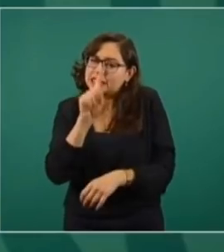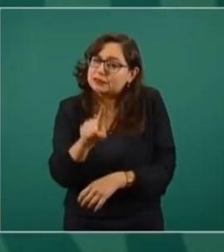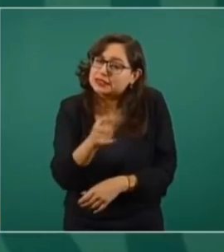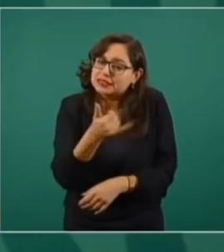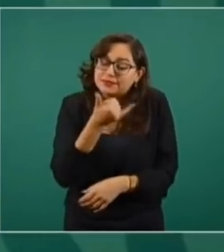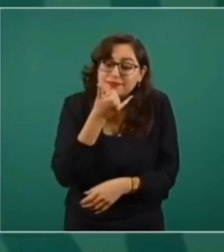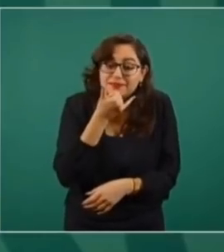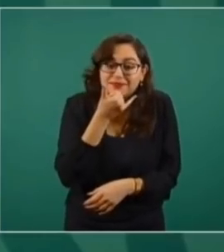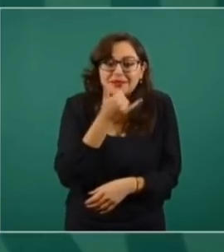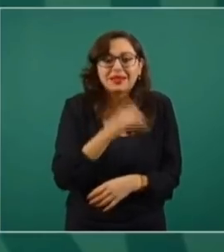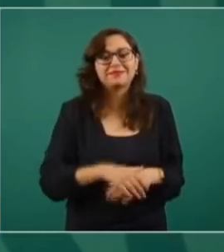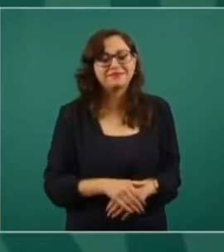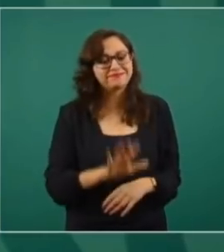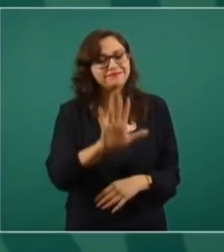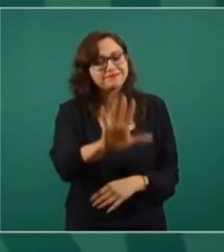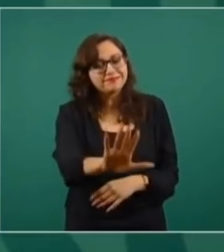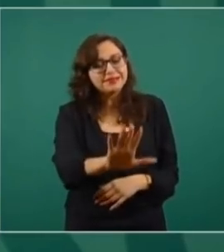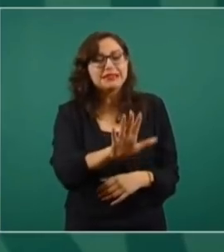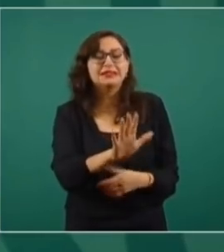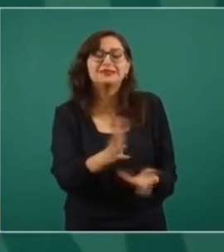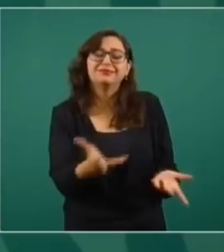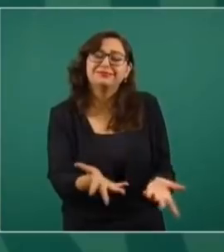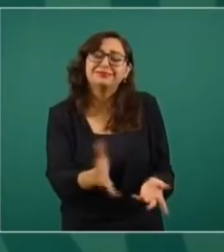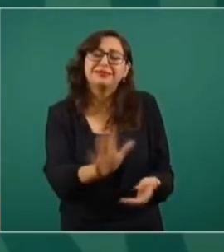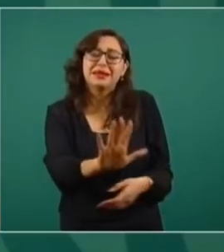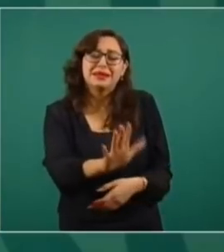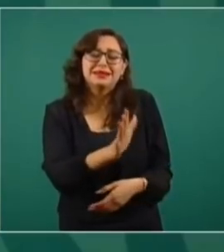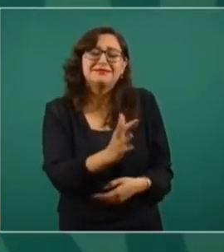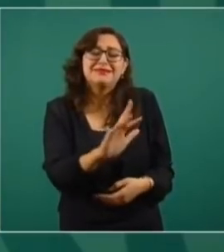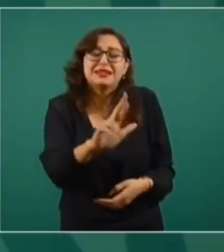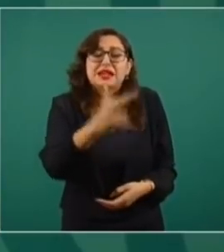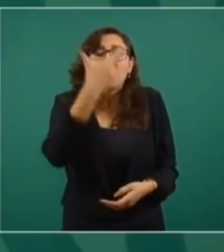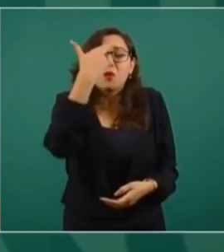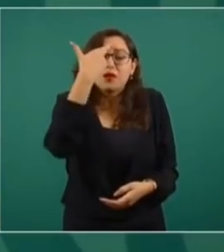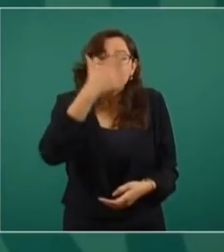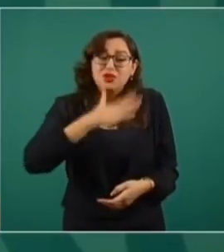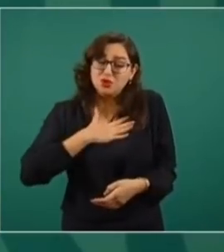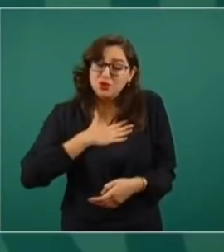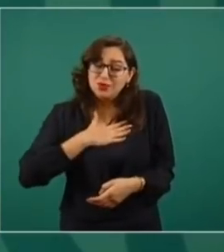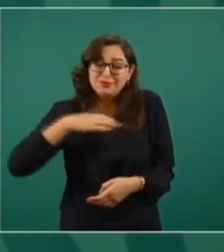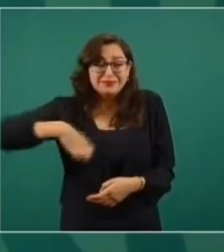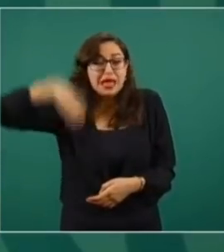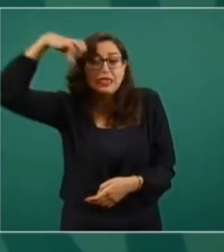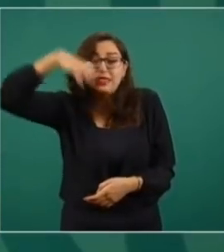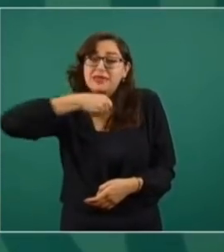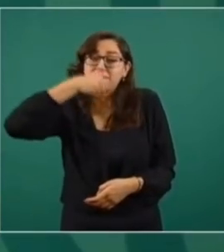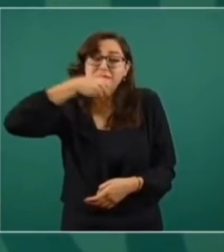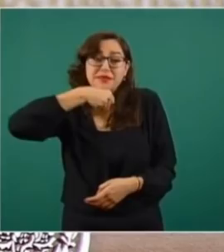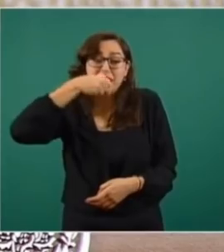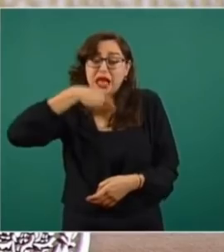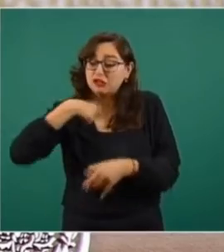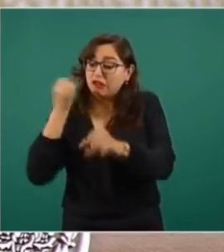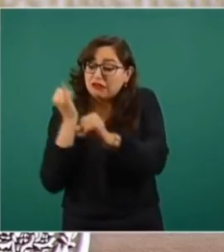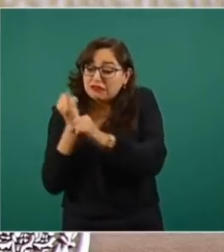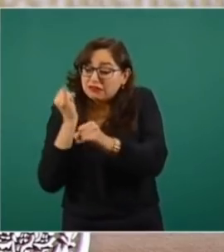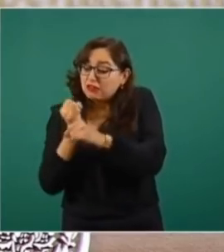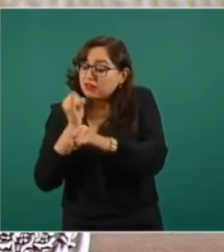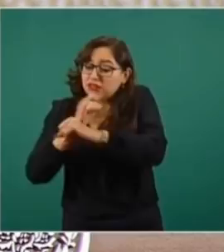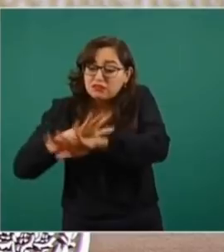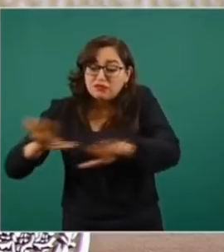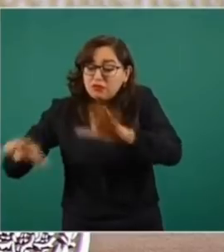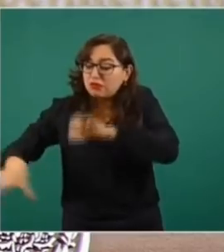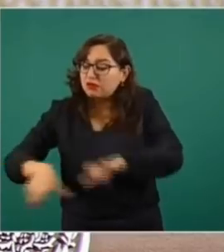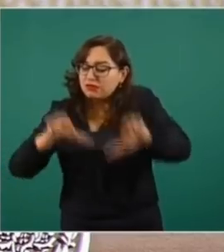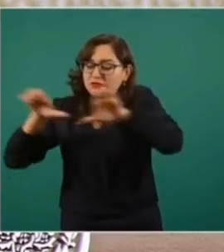Mi edad no me da mucho para las redes sociales ni para la informática. Soy